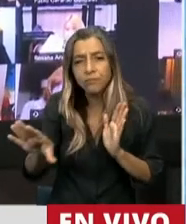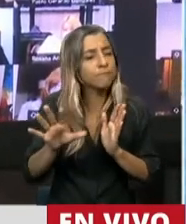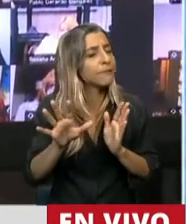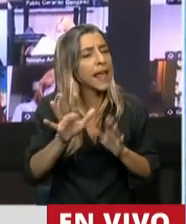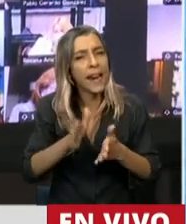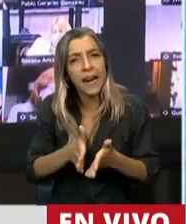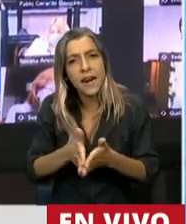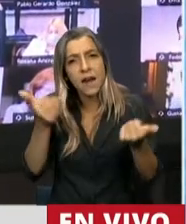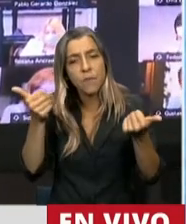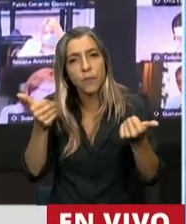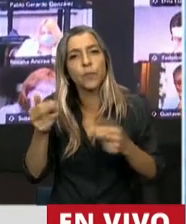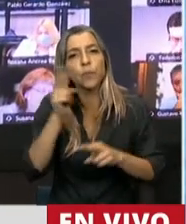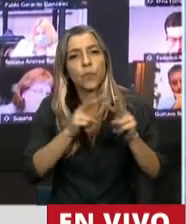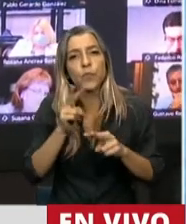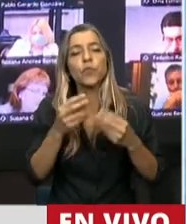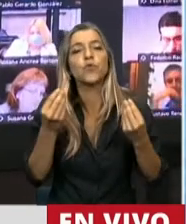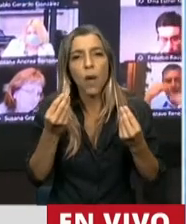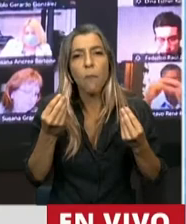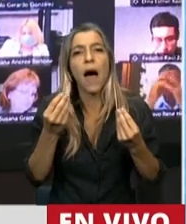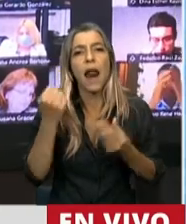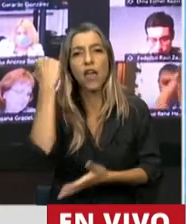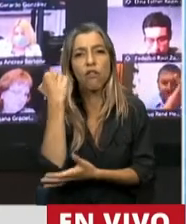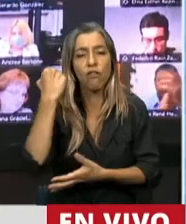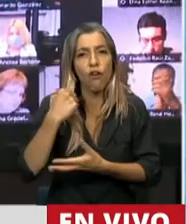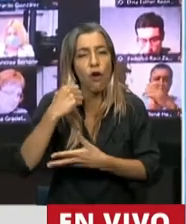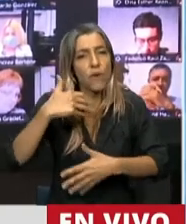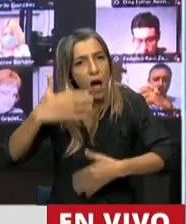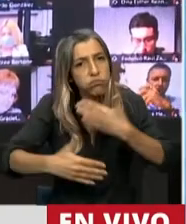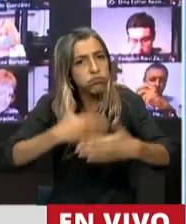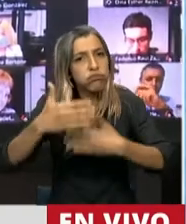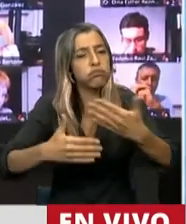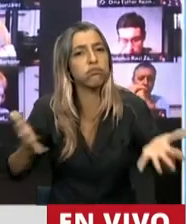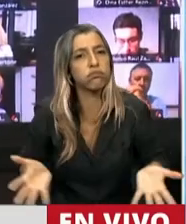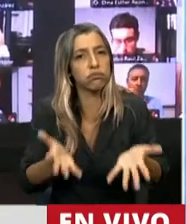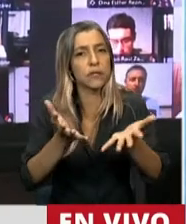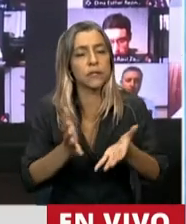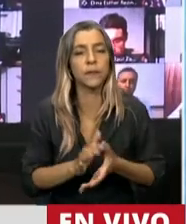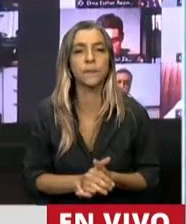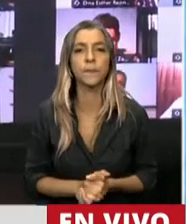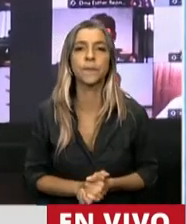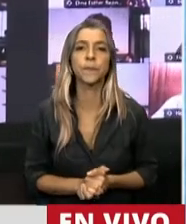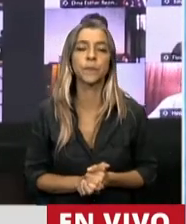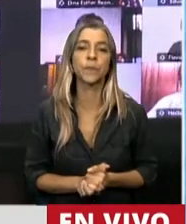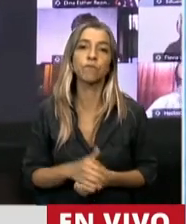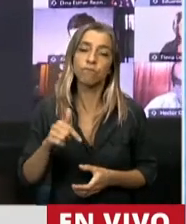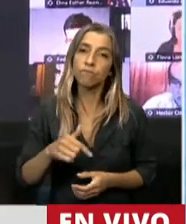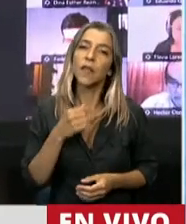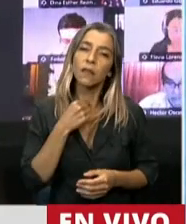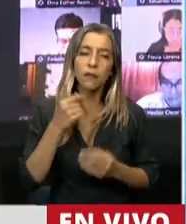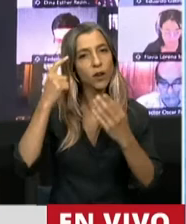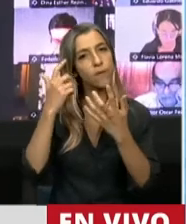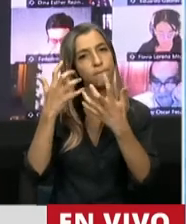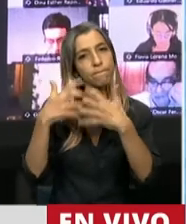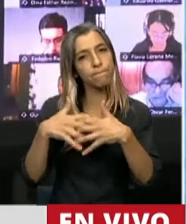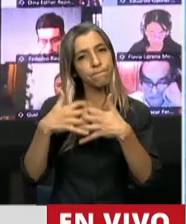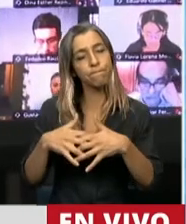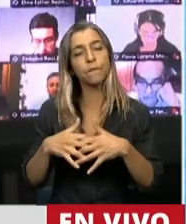ampliar la inclusión financiera. Me permito hacer una reflexión, que no es